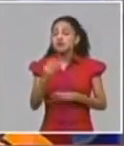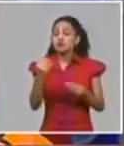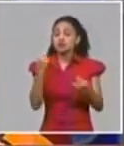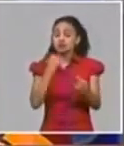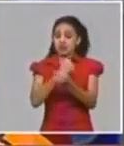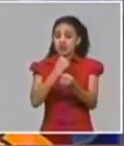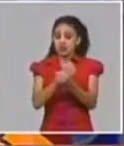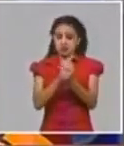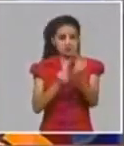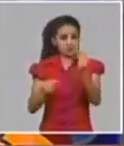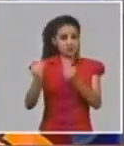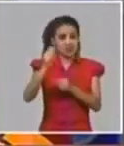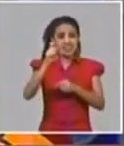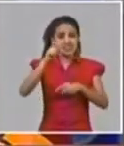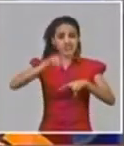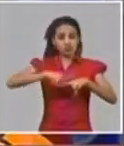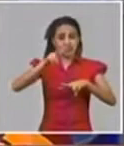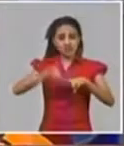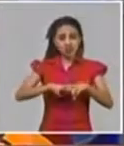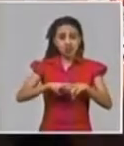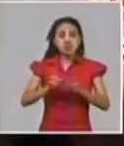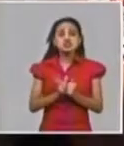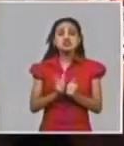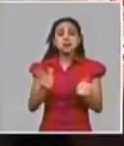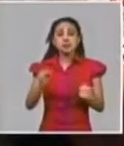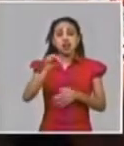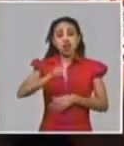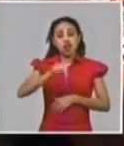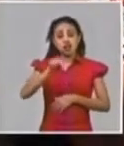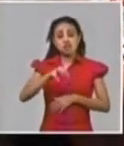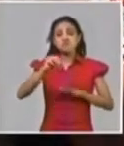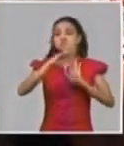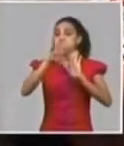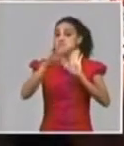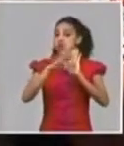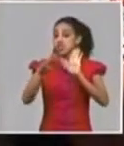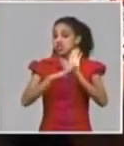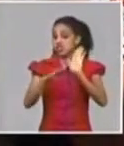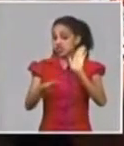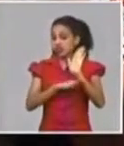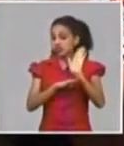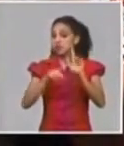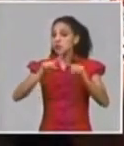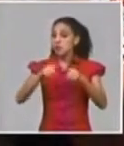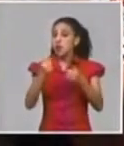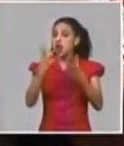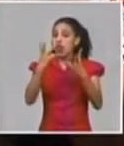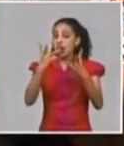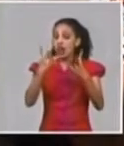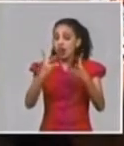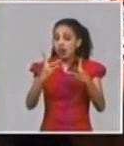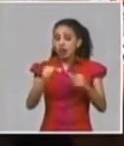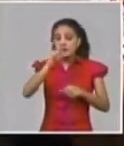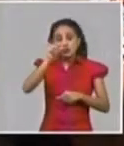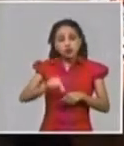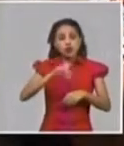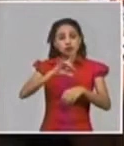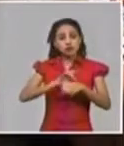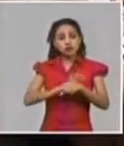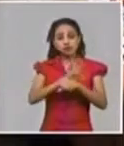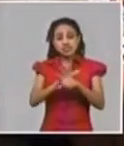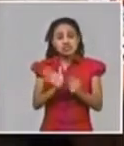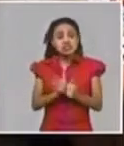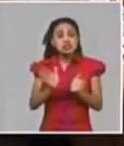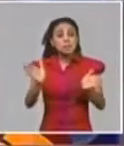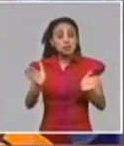fundamentalmente Centro Habana y San Miguel del Padrón donde se han tomado medidas por el número de casos que han tenido San Miguel del Padrón